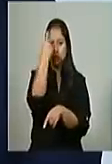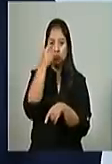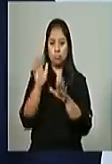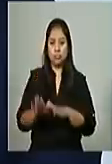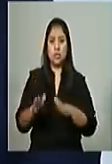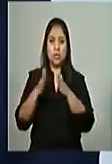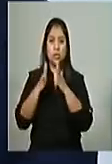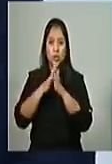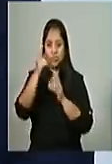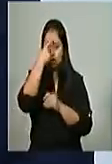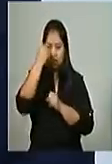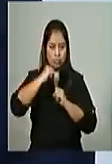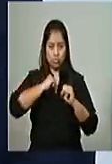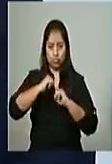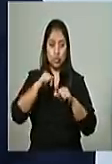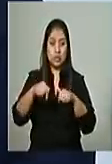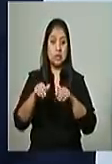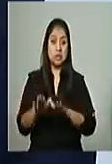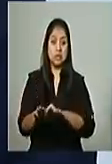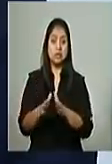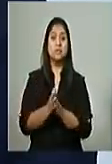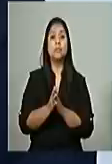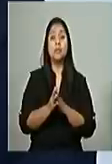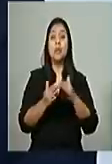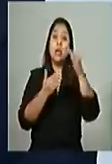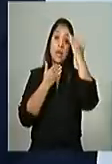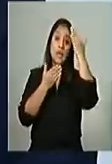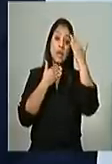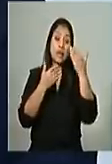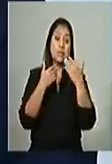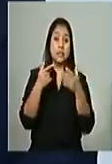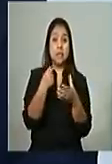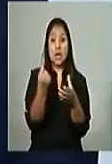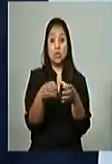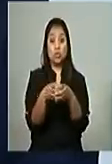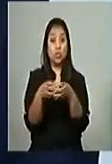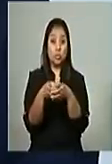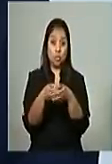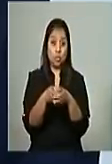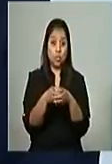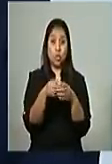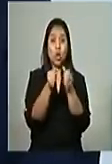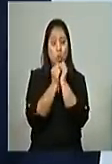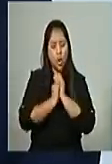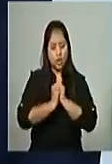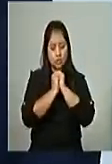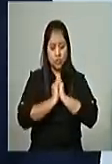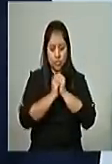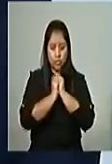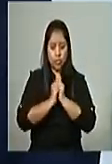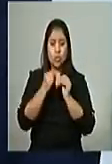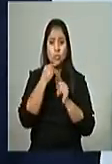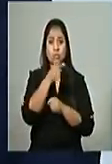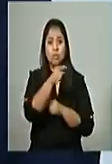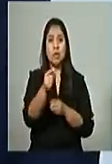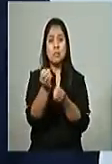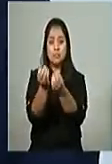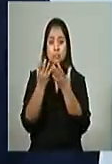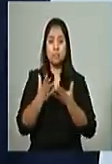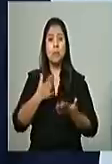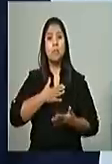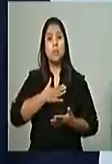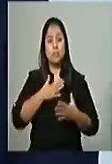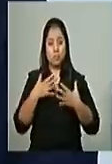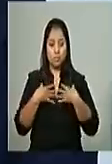Agradezco a todos los grupos de oración de los distintos creos que llevan días orando por mí, por mi